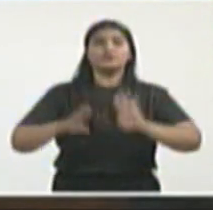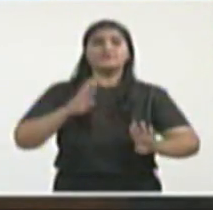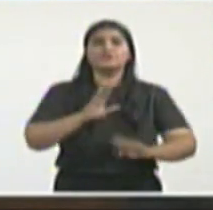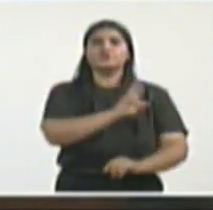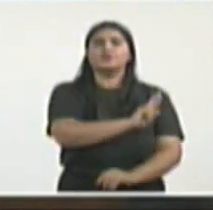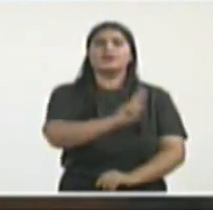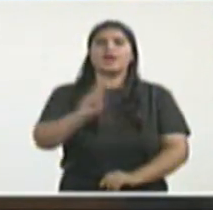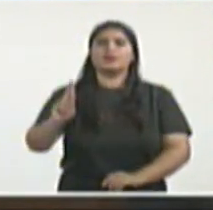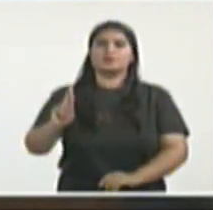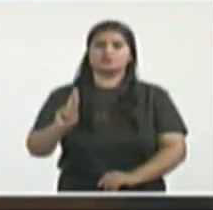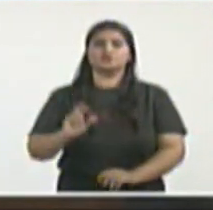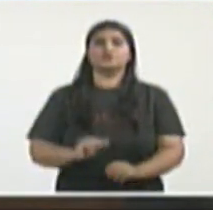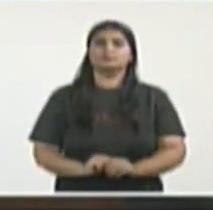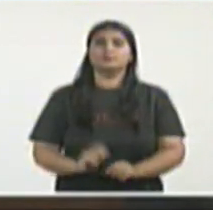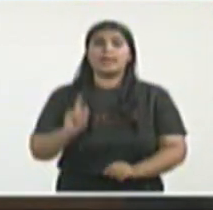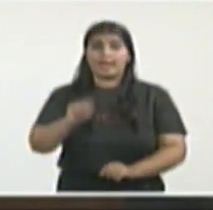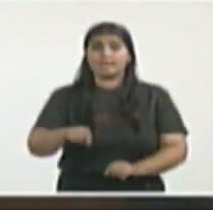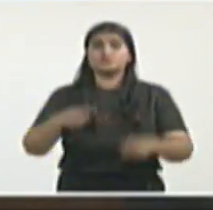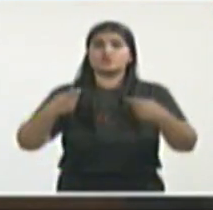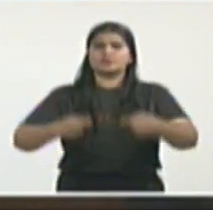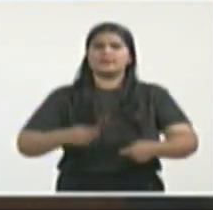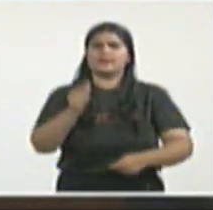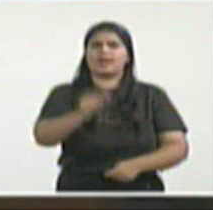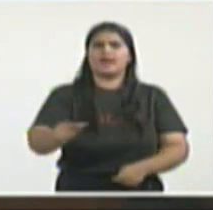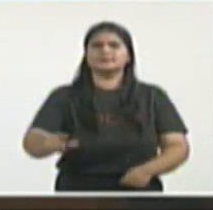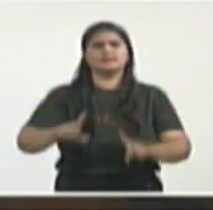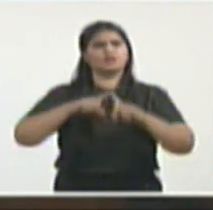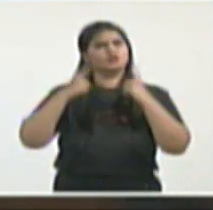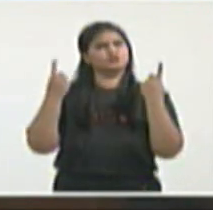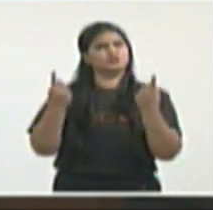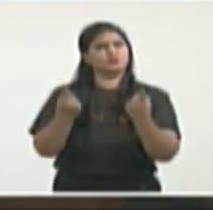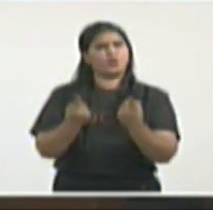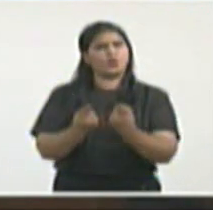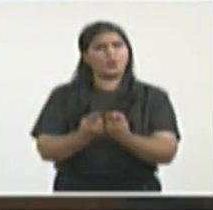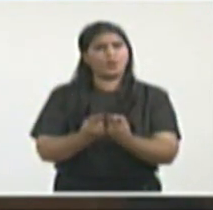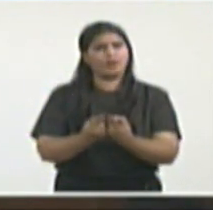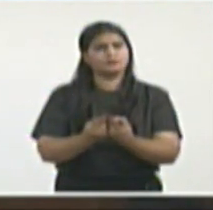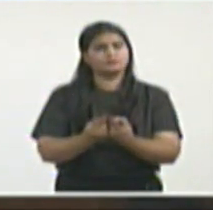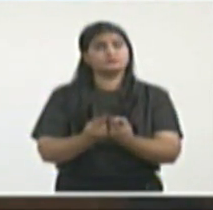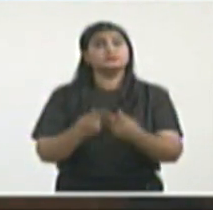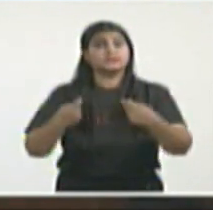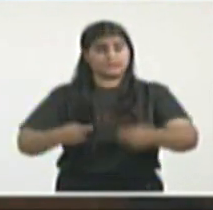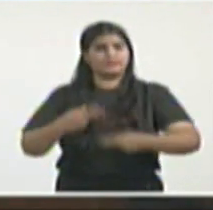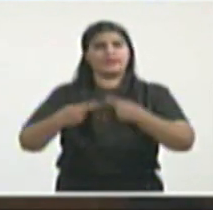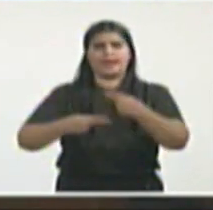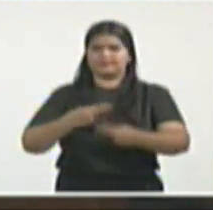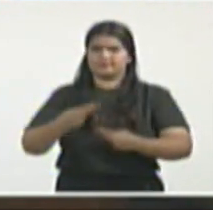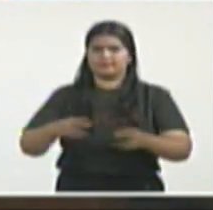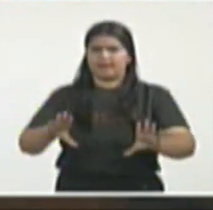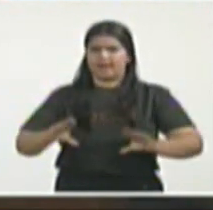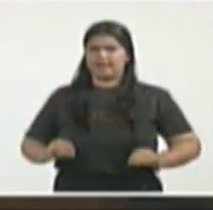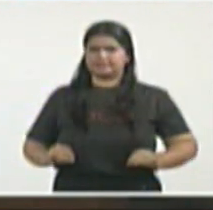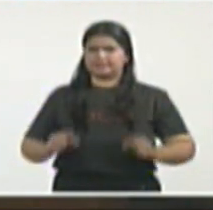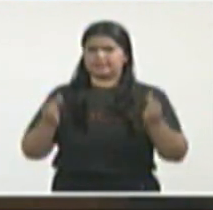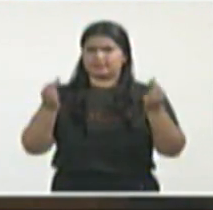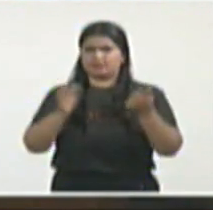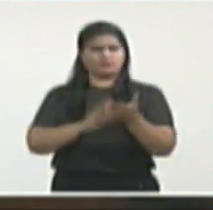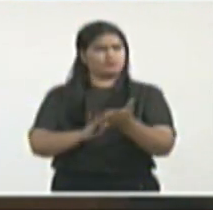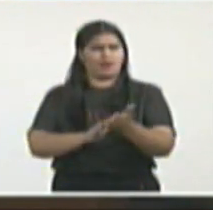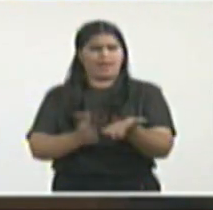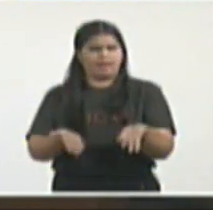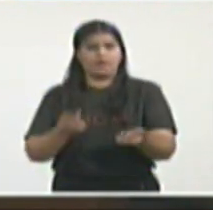retoma con otros ejes, con otros mensajes, hizo